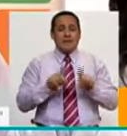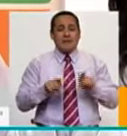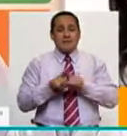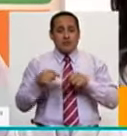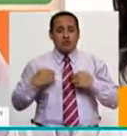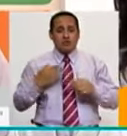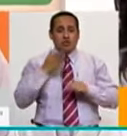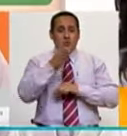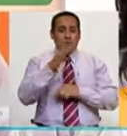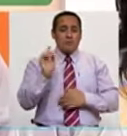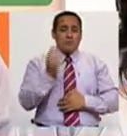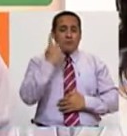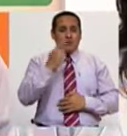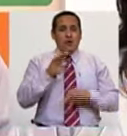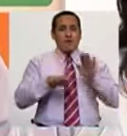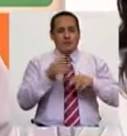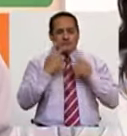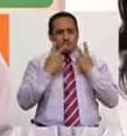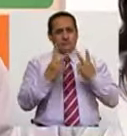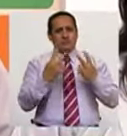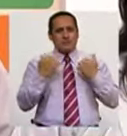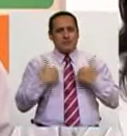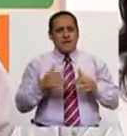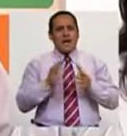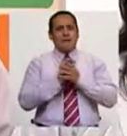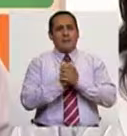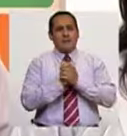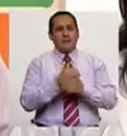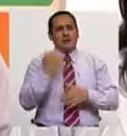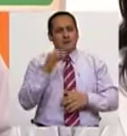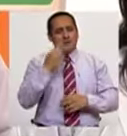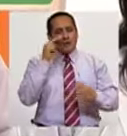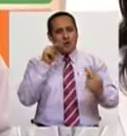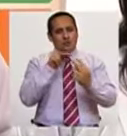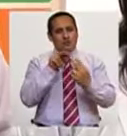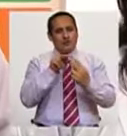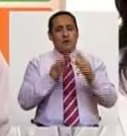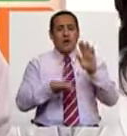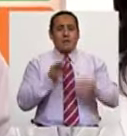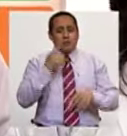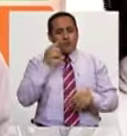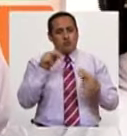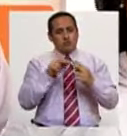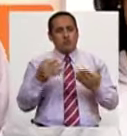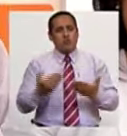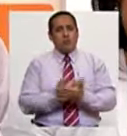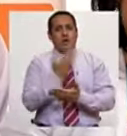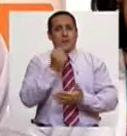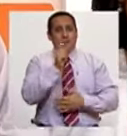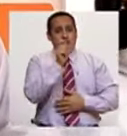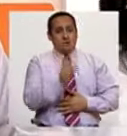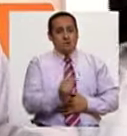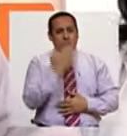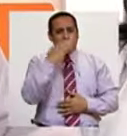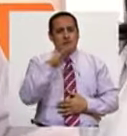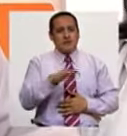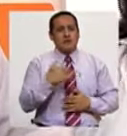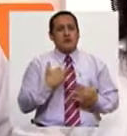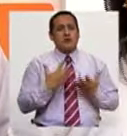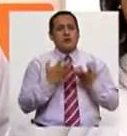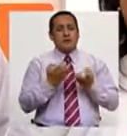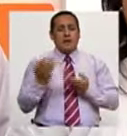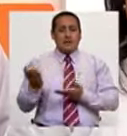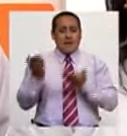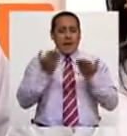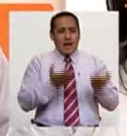llegamos siempre, a veces, este, ya encontramos a nuestros amigos que siempre conocemos, a veces encontramos amigos nuevos, este, niños nuevos, pues, que